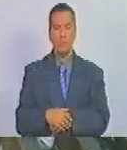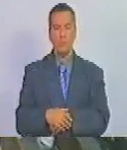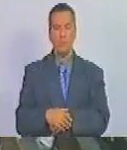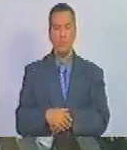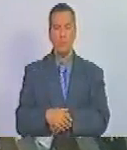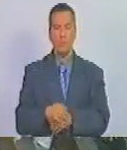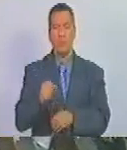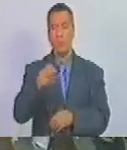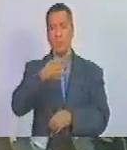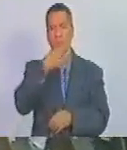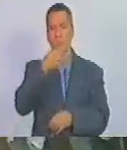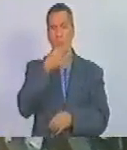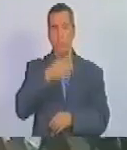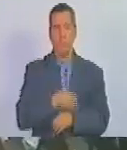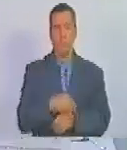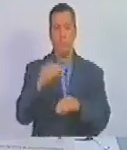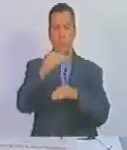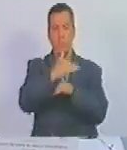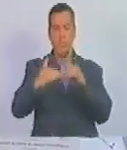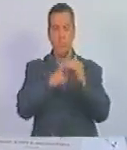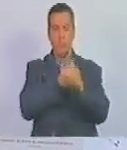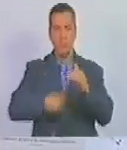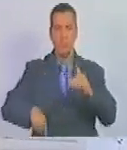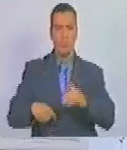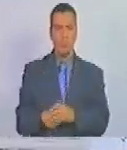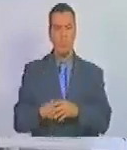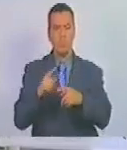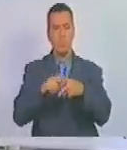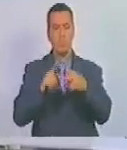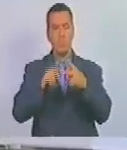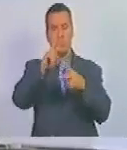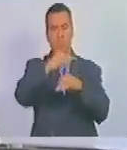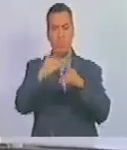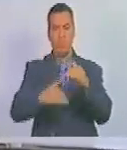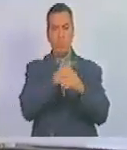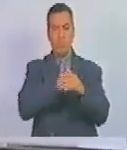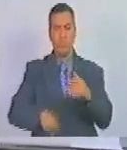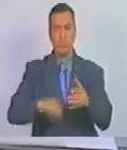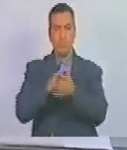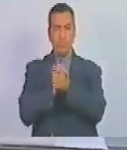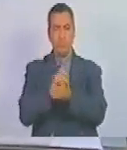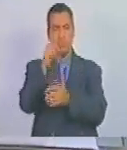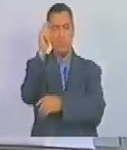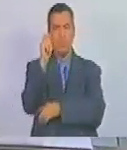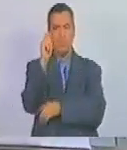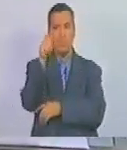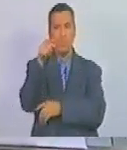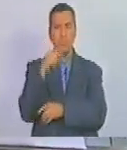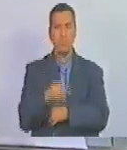buenas tardes vicepresidente segunda vicepresidente colega parlamentaria